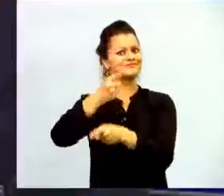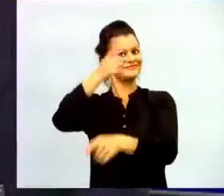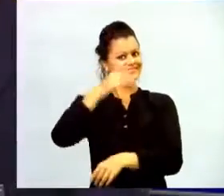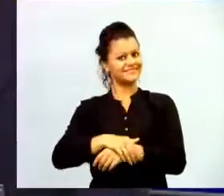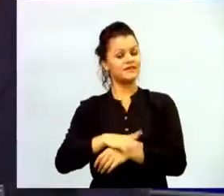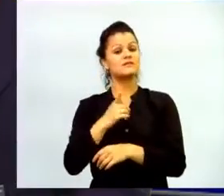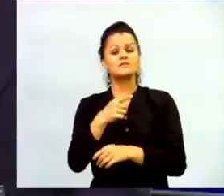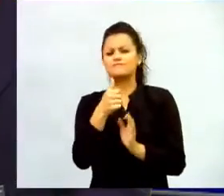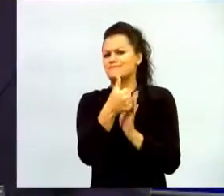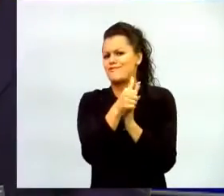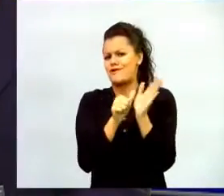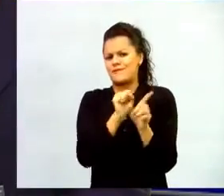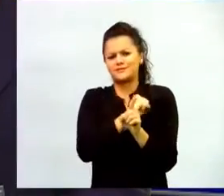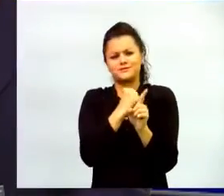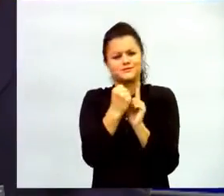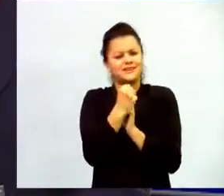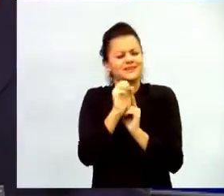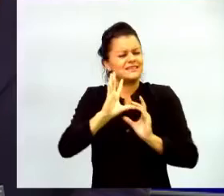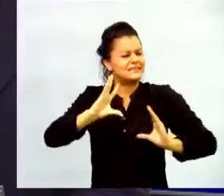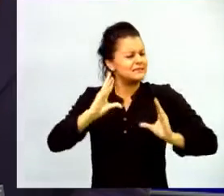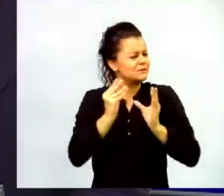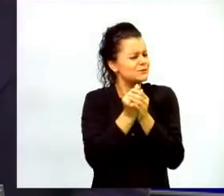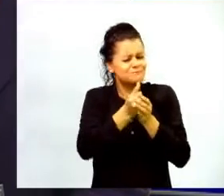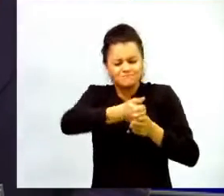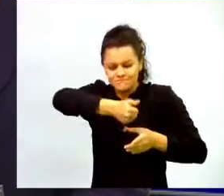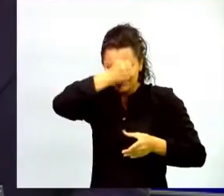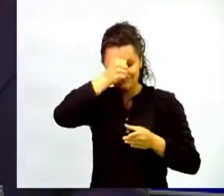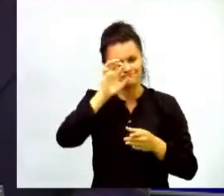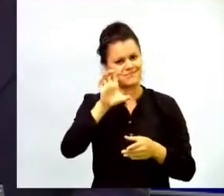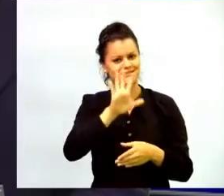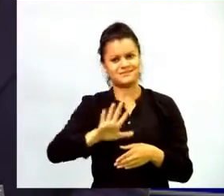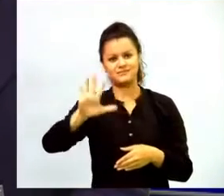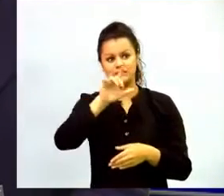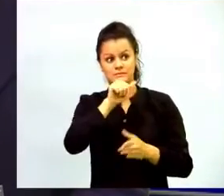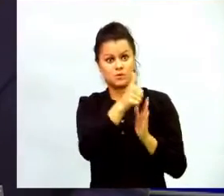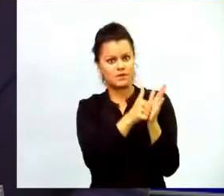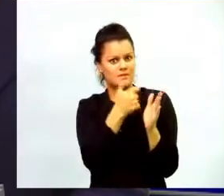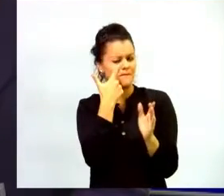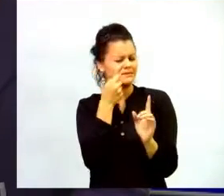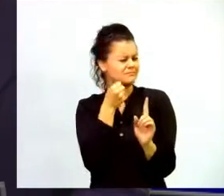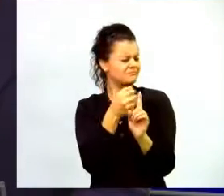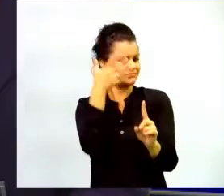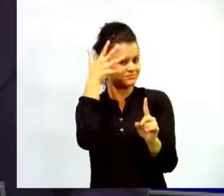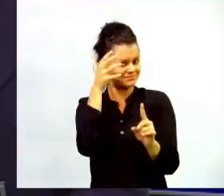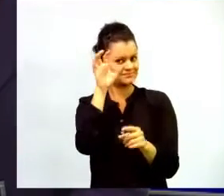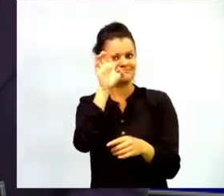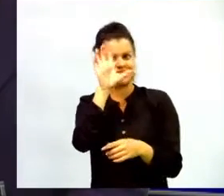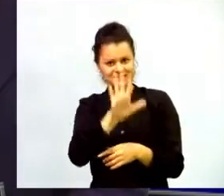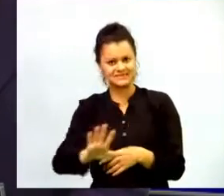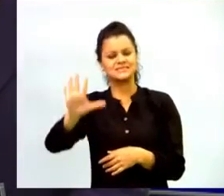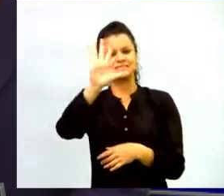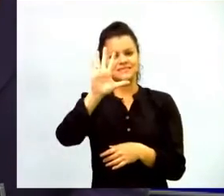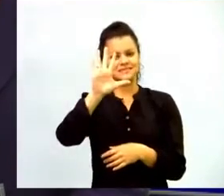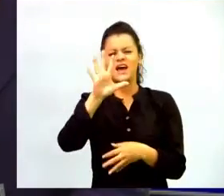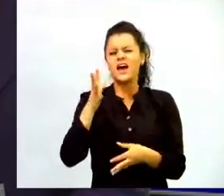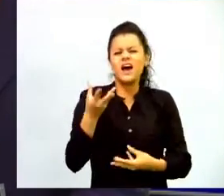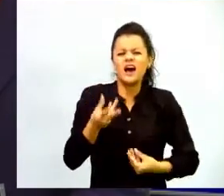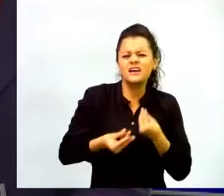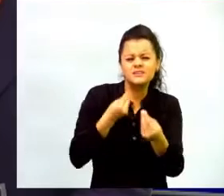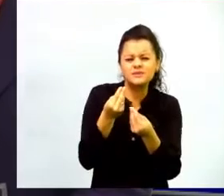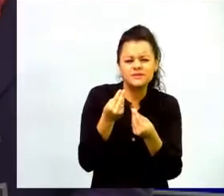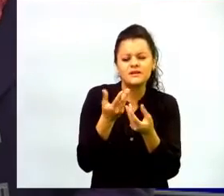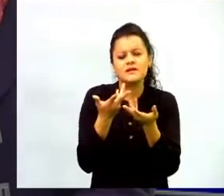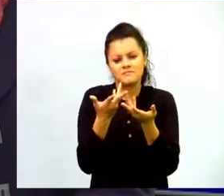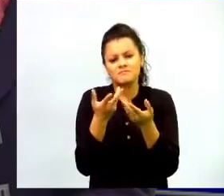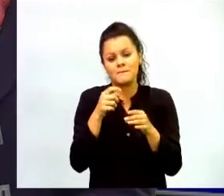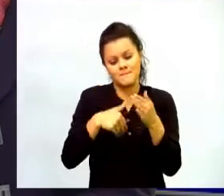más incluyente en el país. Es el programa con mayor impacto que tiene el país. ¿Qué estamos haciendo? Iniciamos con una etapa de acceso, infraestructura